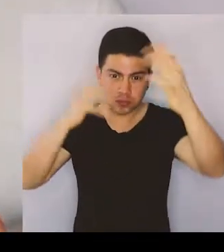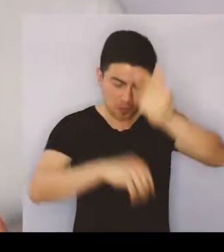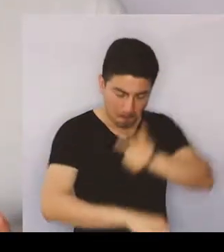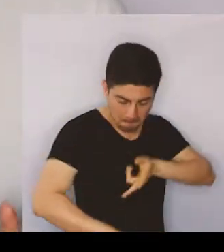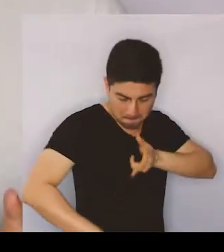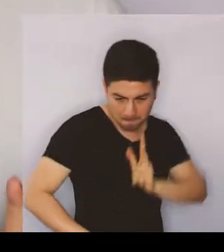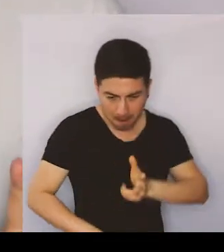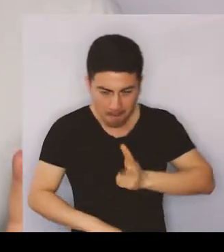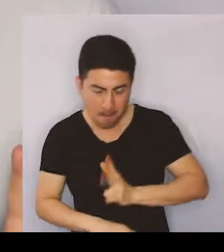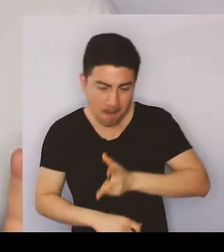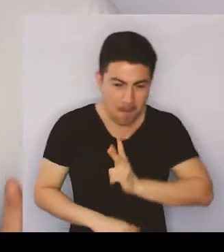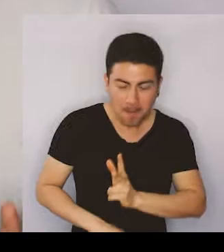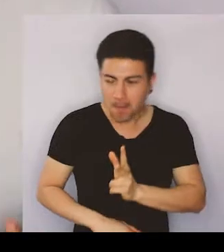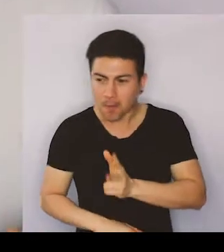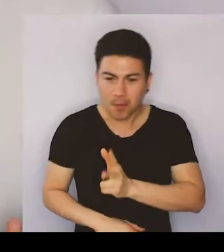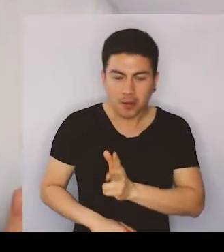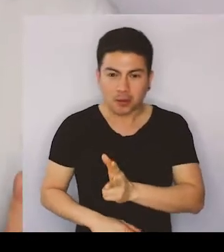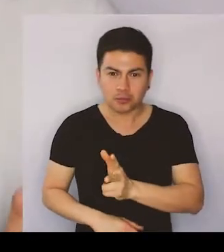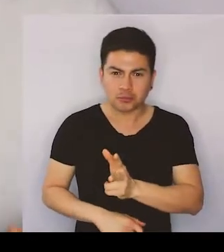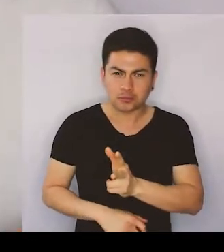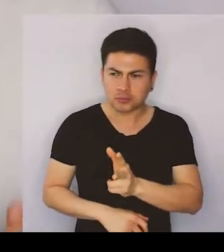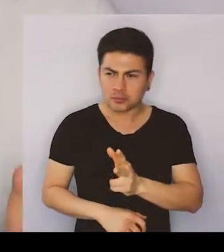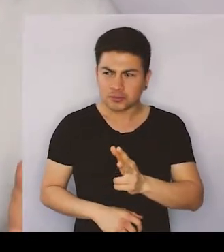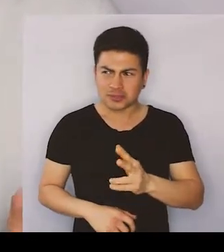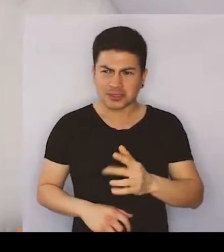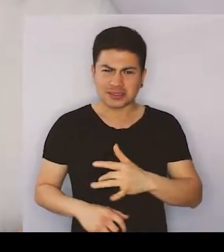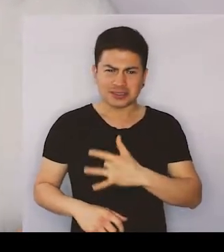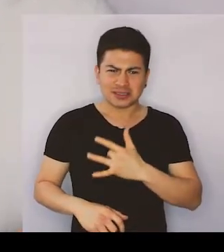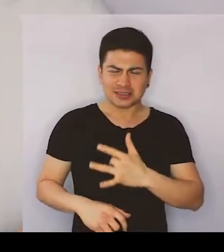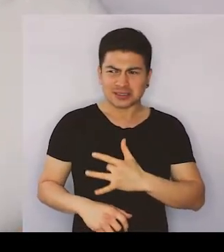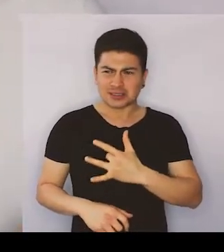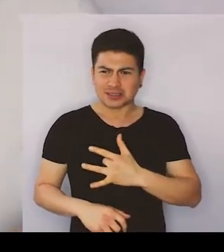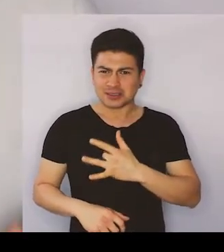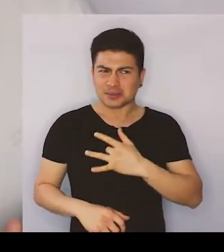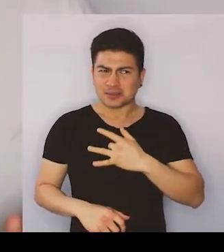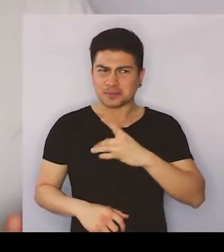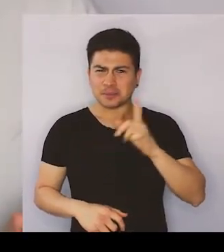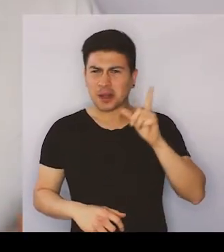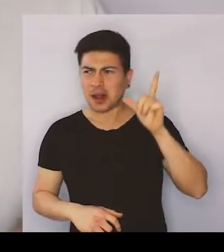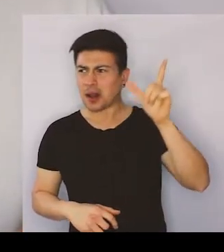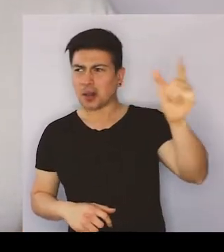se empieza a sentir observada a lo lejos